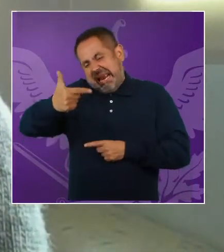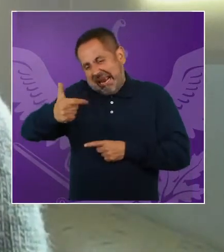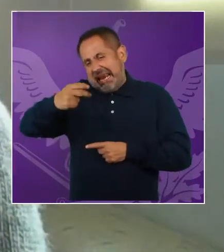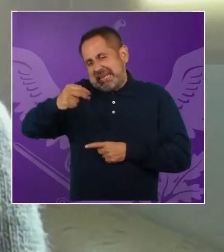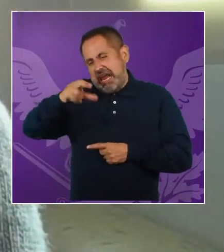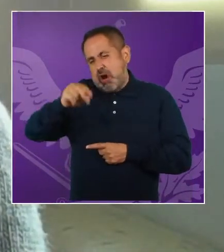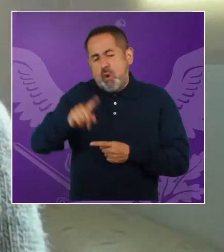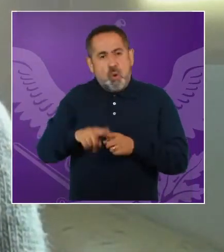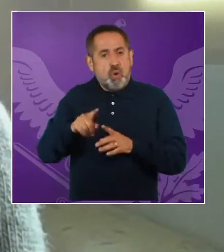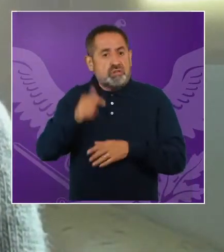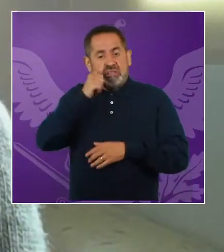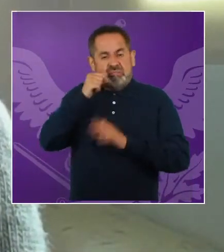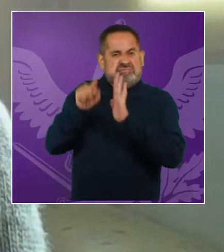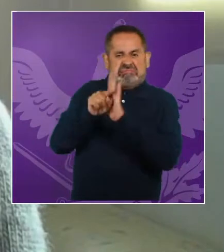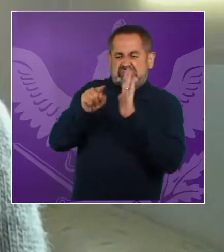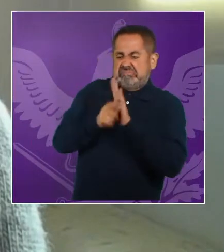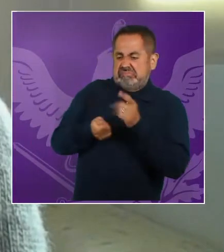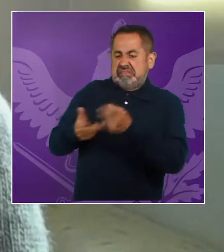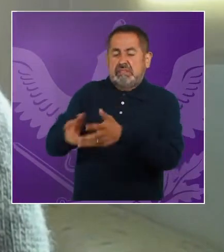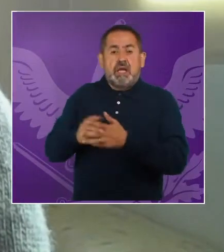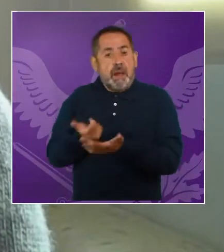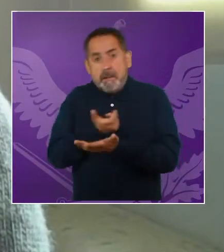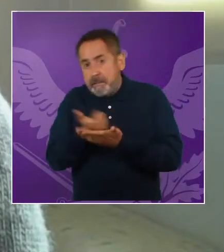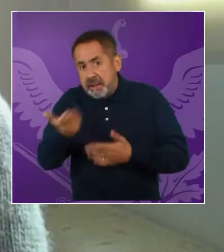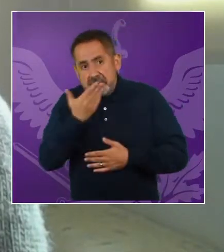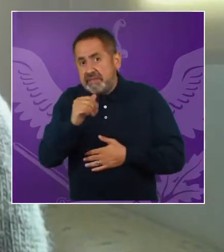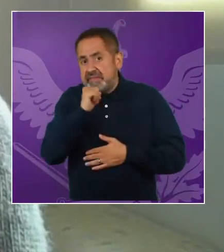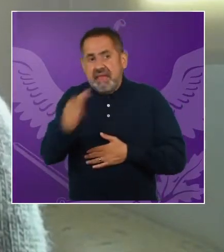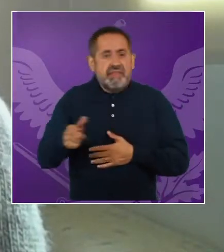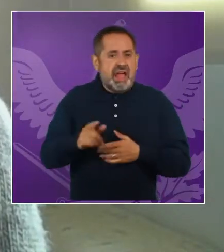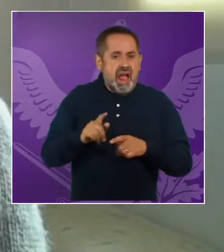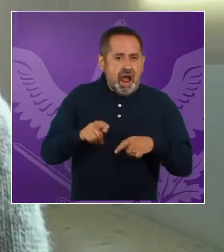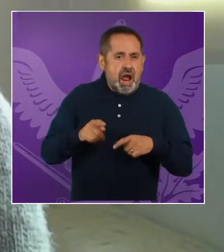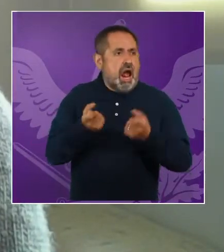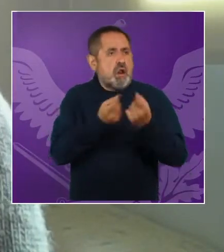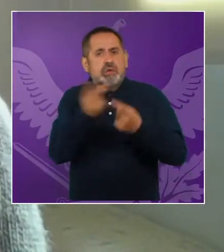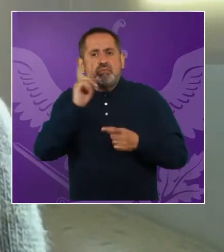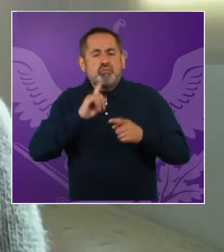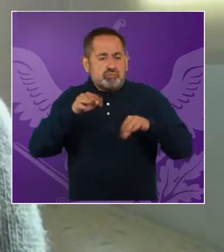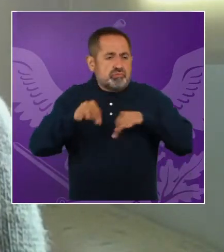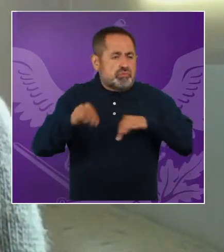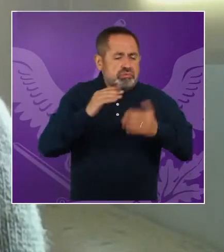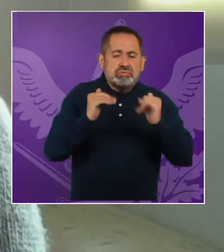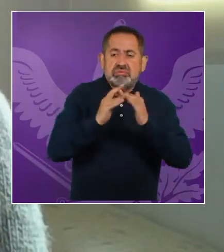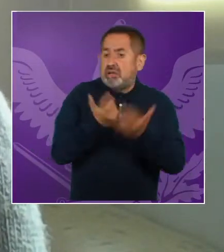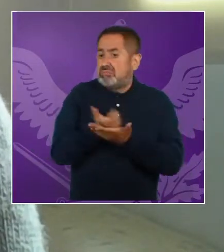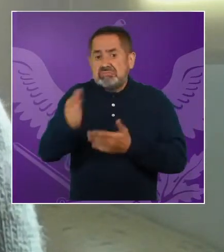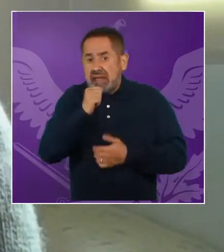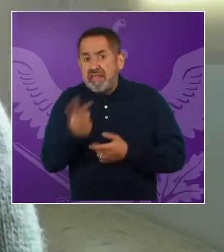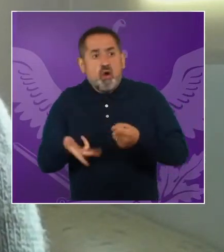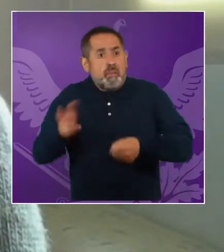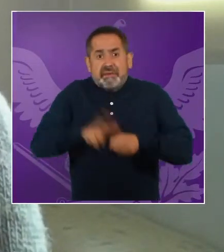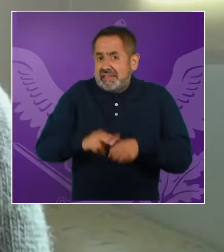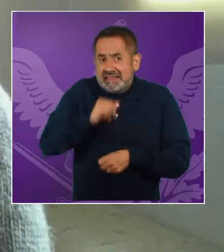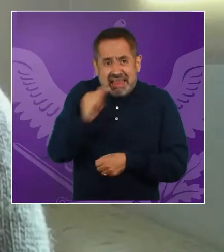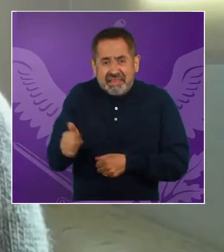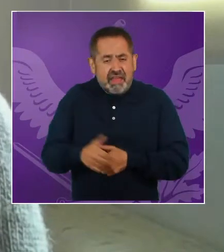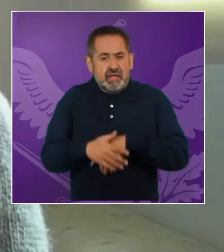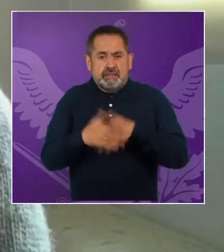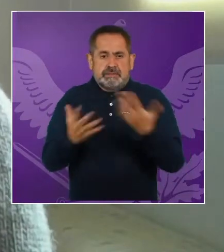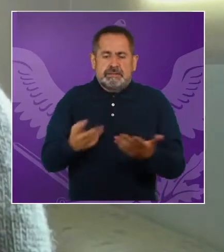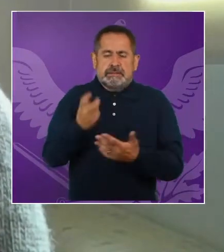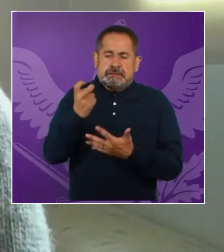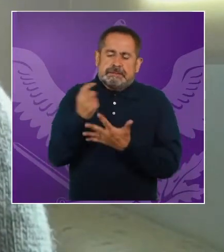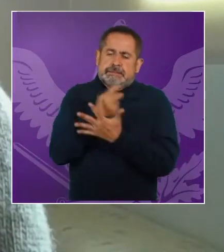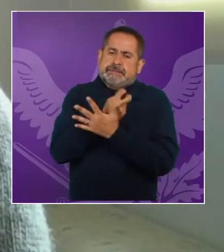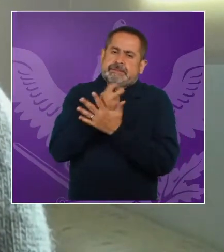sumadas a la discriminación de género, por ser un trabajo que se ha hecho también dentro del hogar en forma no remunerada y sin ningún tipo de derechos, ¿no? La